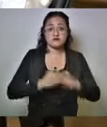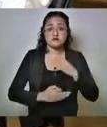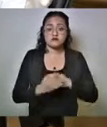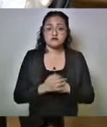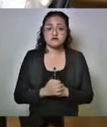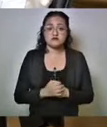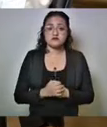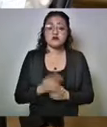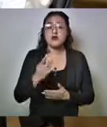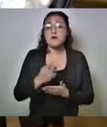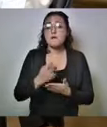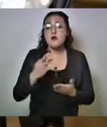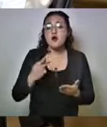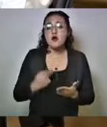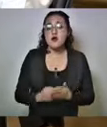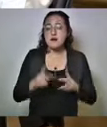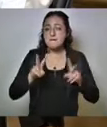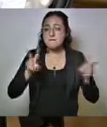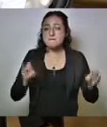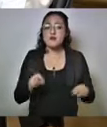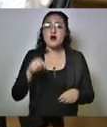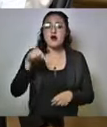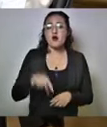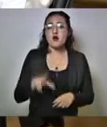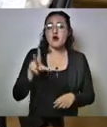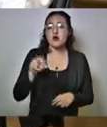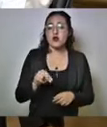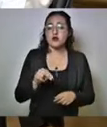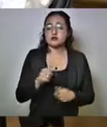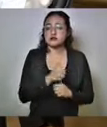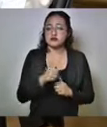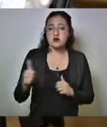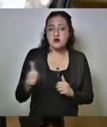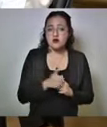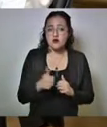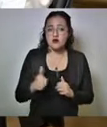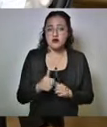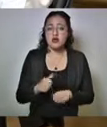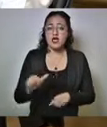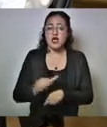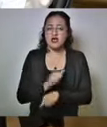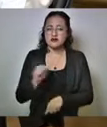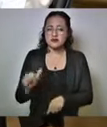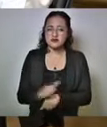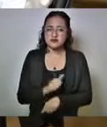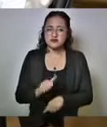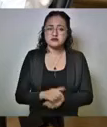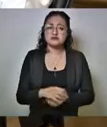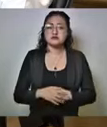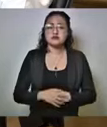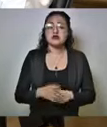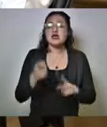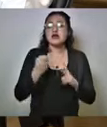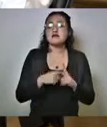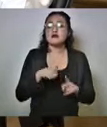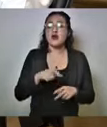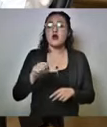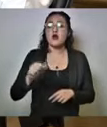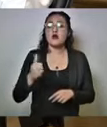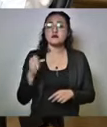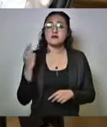hoy no circula en el Estado de Puebla a partir del lunes 11 de mayo.